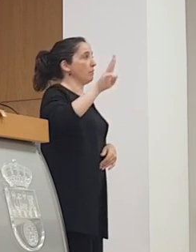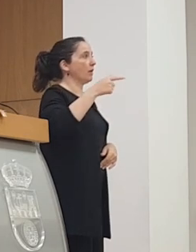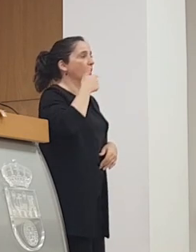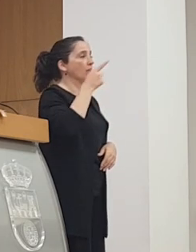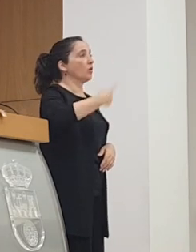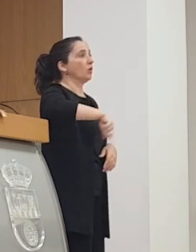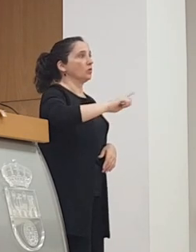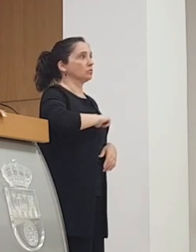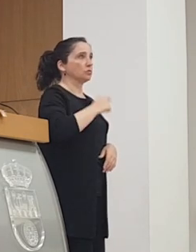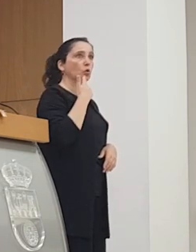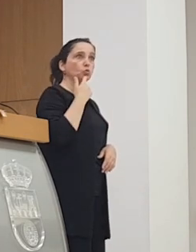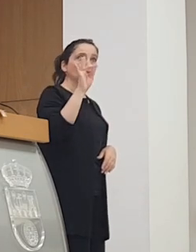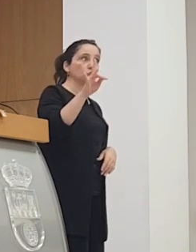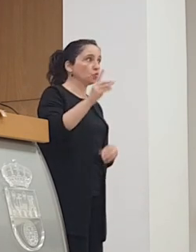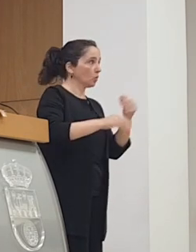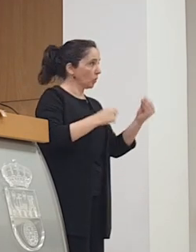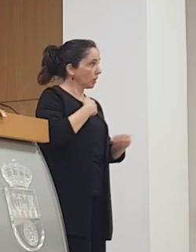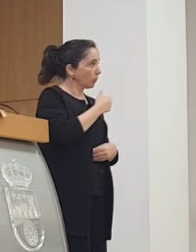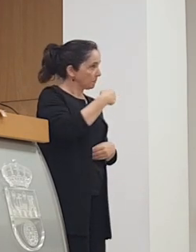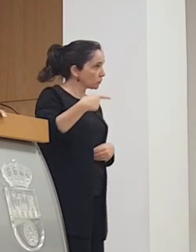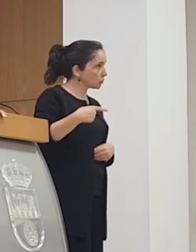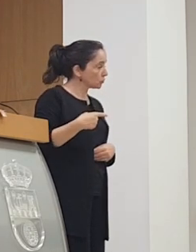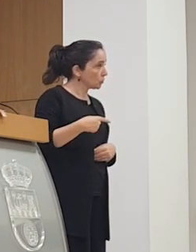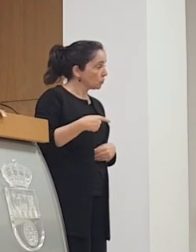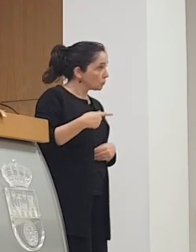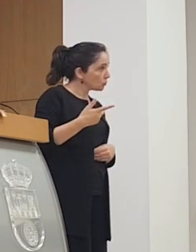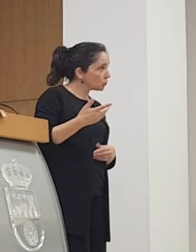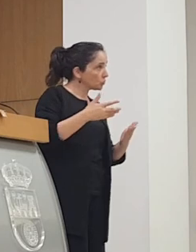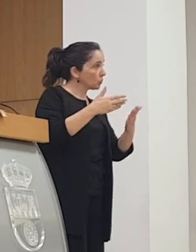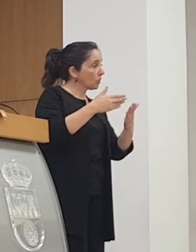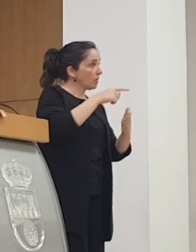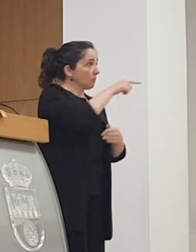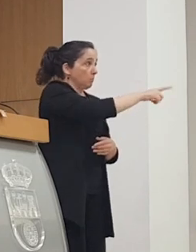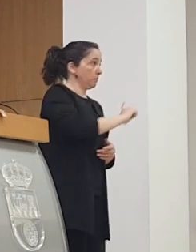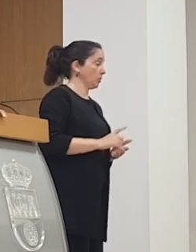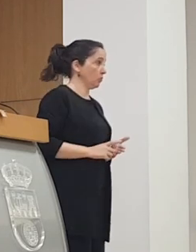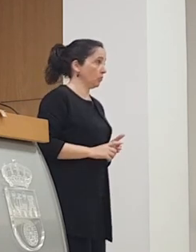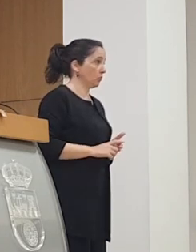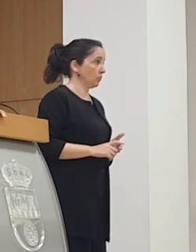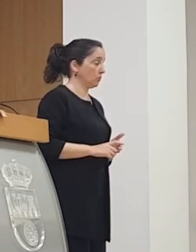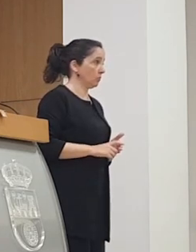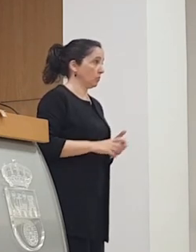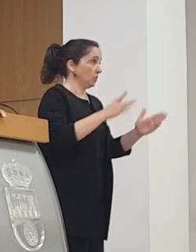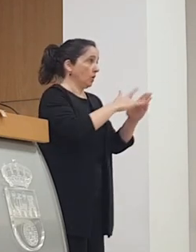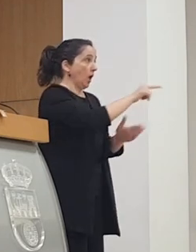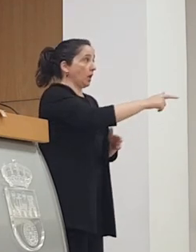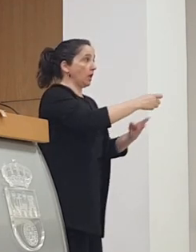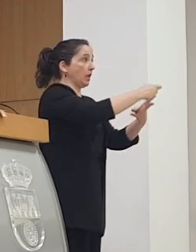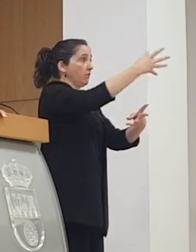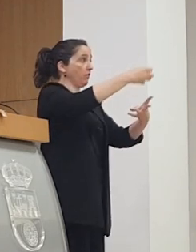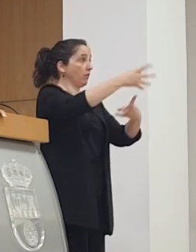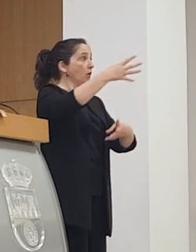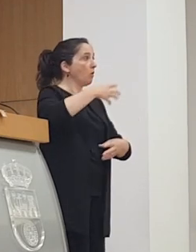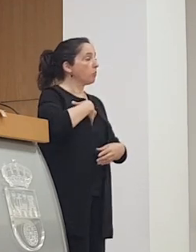dijo es que nosotros no nos desdecíamos queremos que sea un pulmón verde para la ciudad para uso y disfrute y en donde las edificaciones